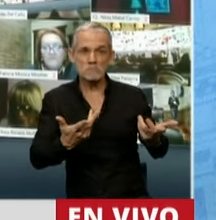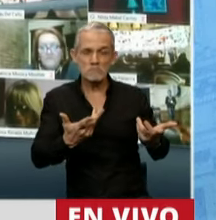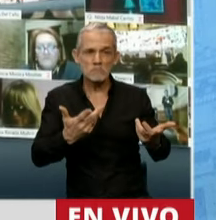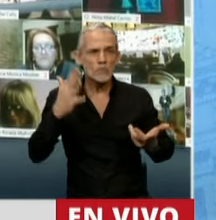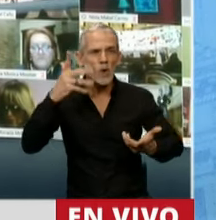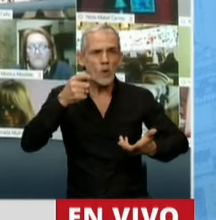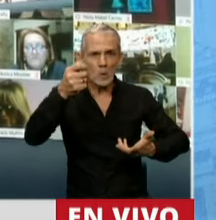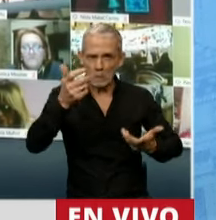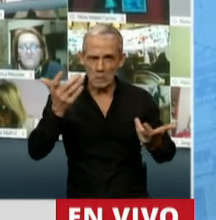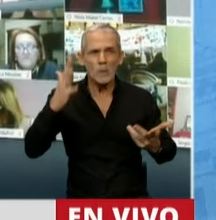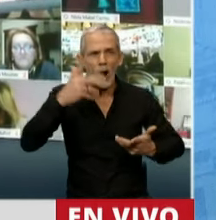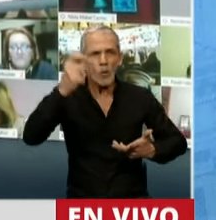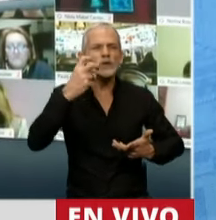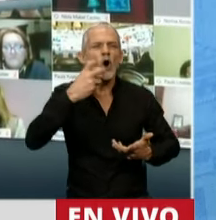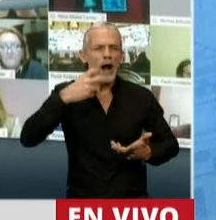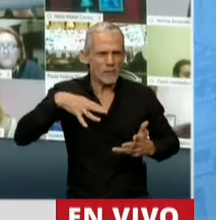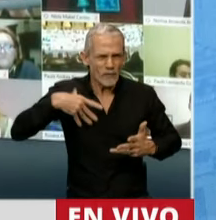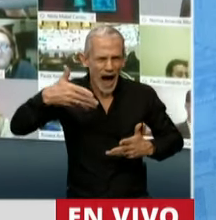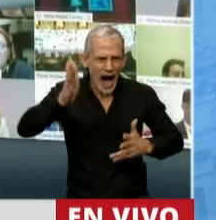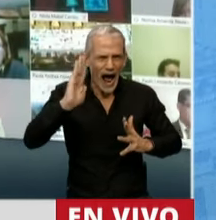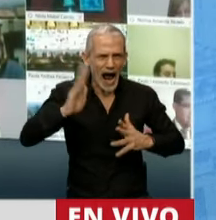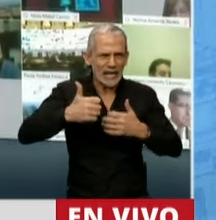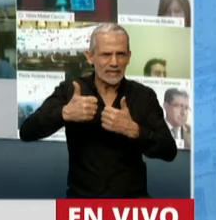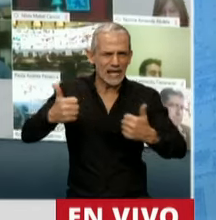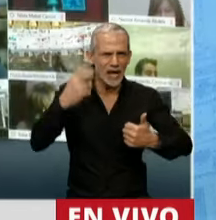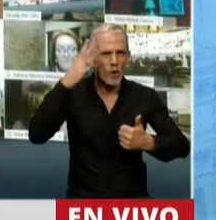están hoy en juicio oral, señor presidente.